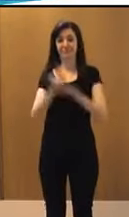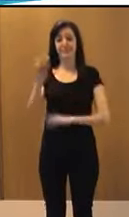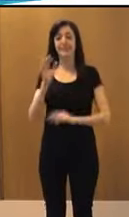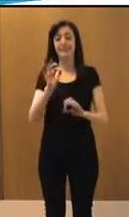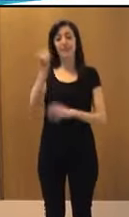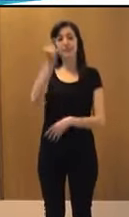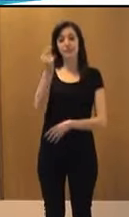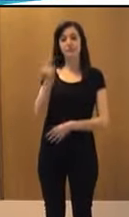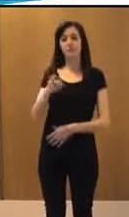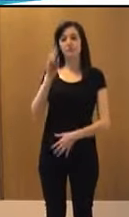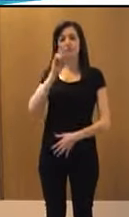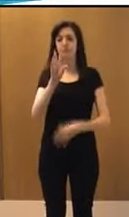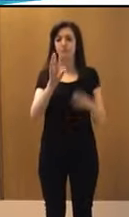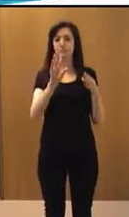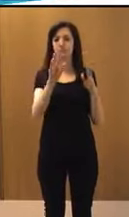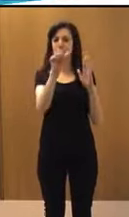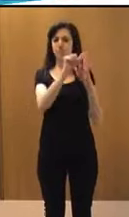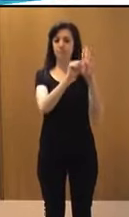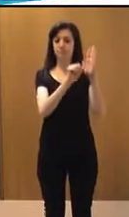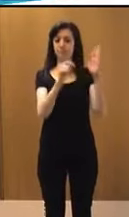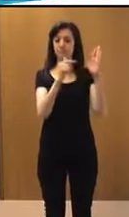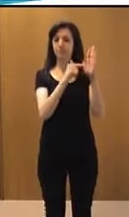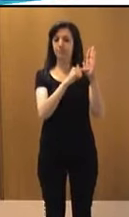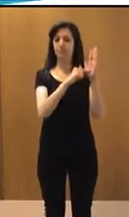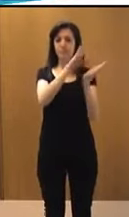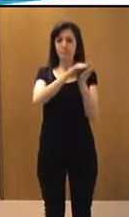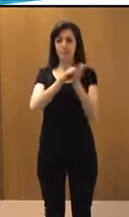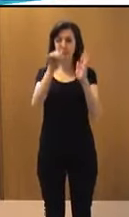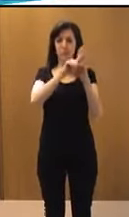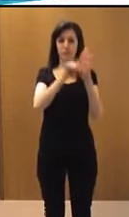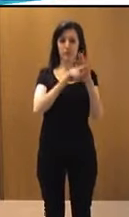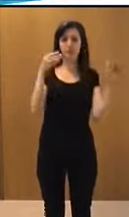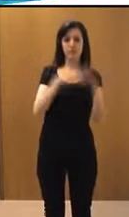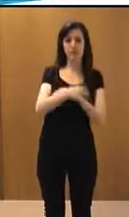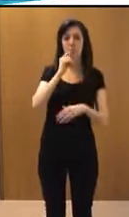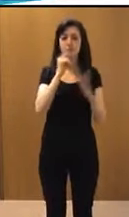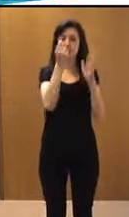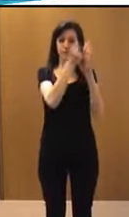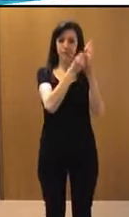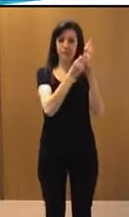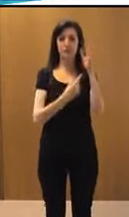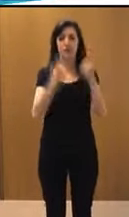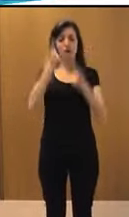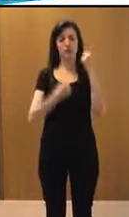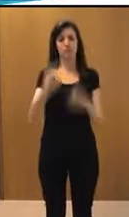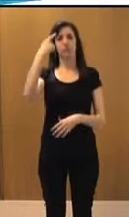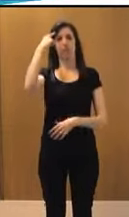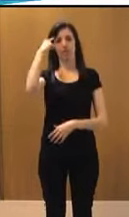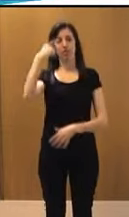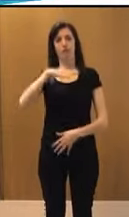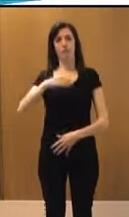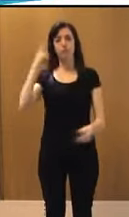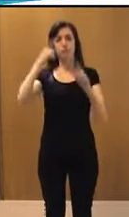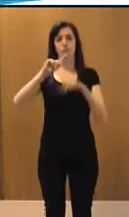encontramos artículos que recogen pautas de accesibilidad, recogen algunos criterios que se pueden tener en cuenta para